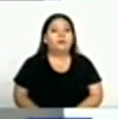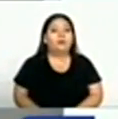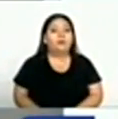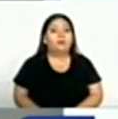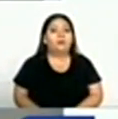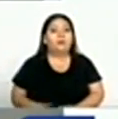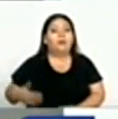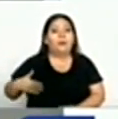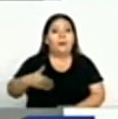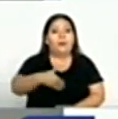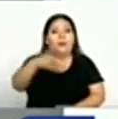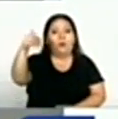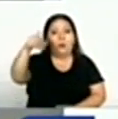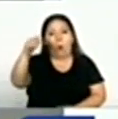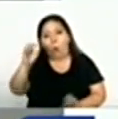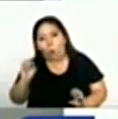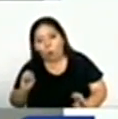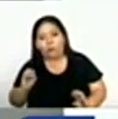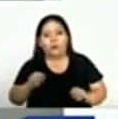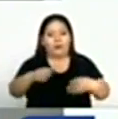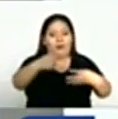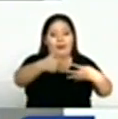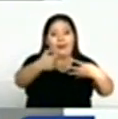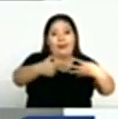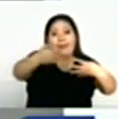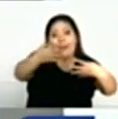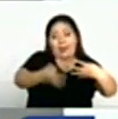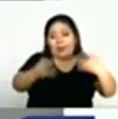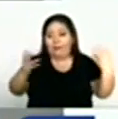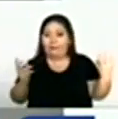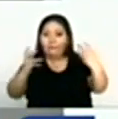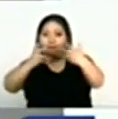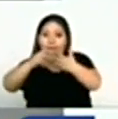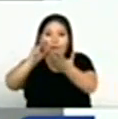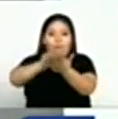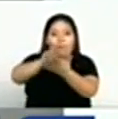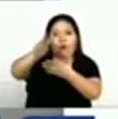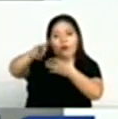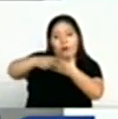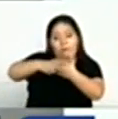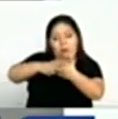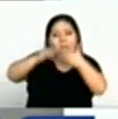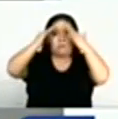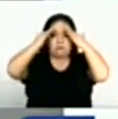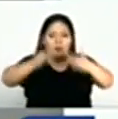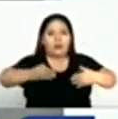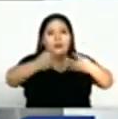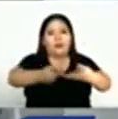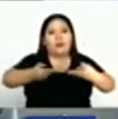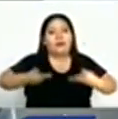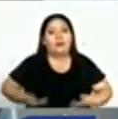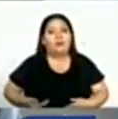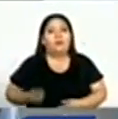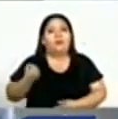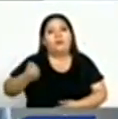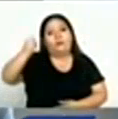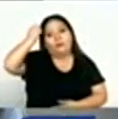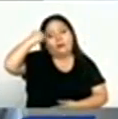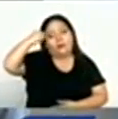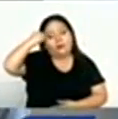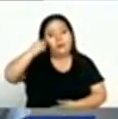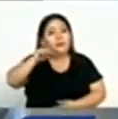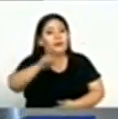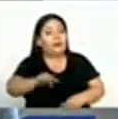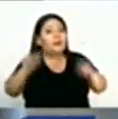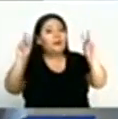...educación o políticas curriculares sin asumir la perspectiva y el derecho del que aprende. También es un tema